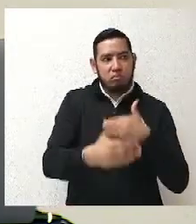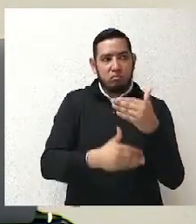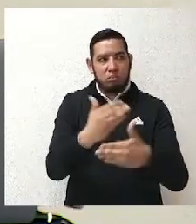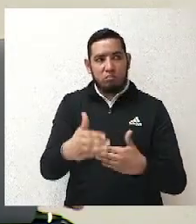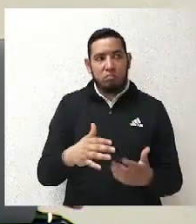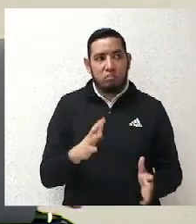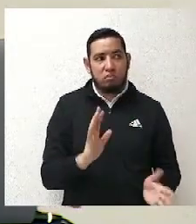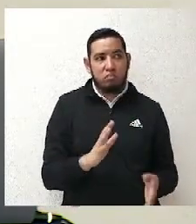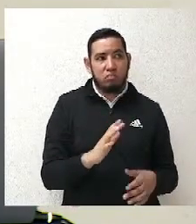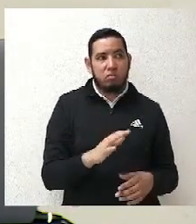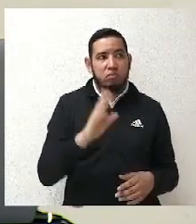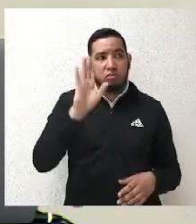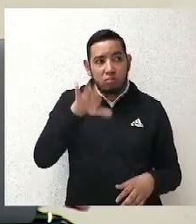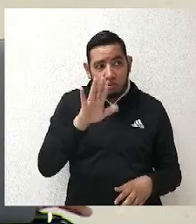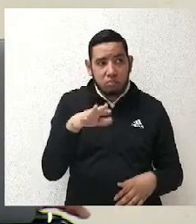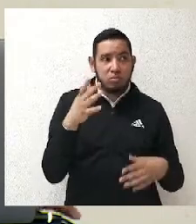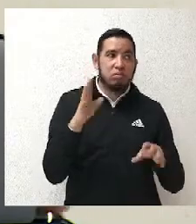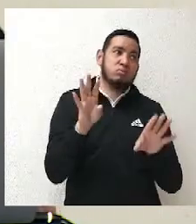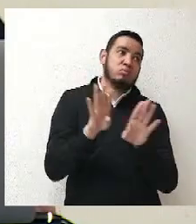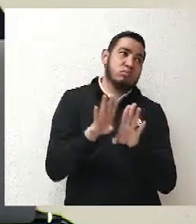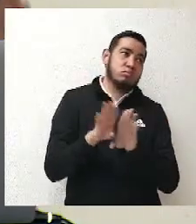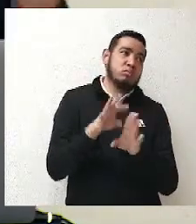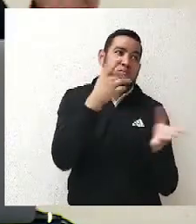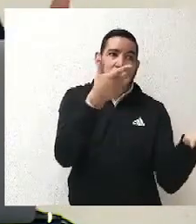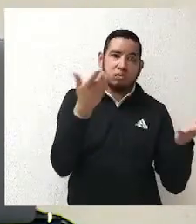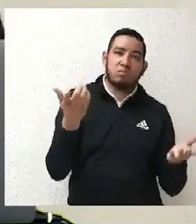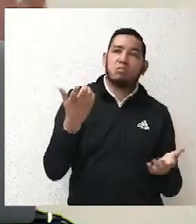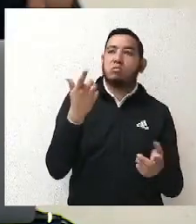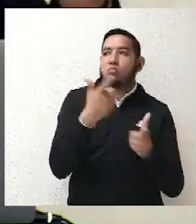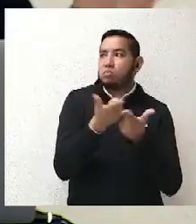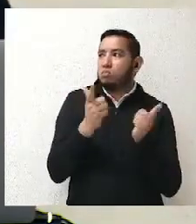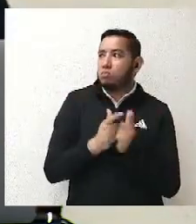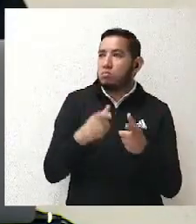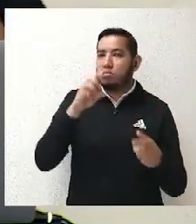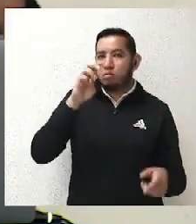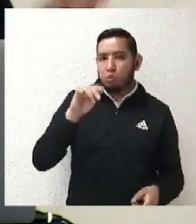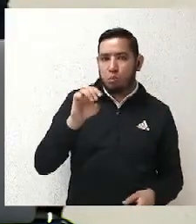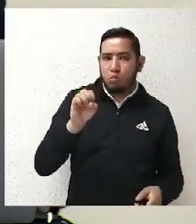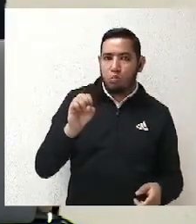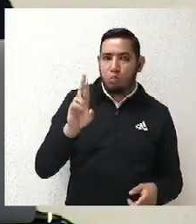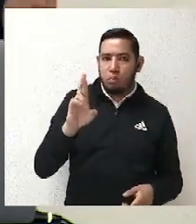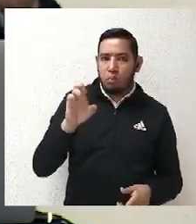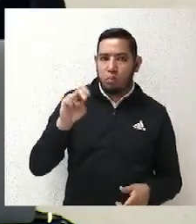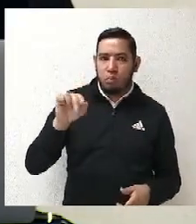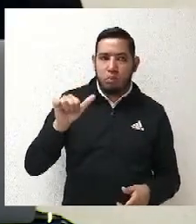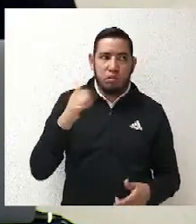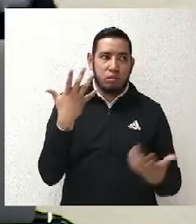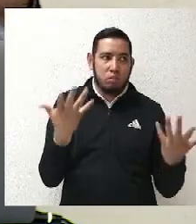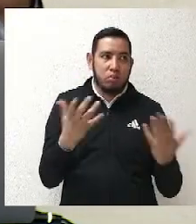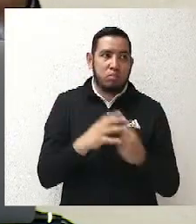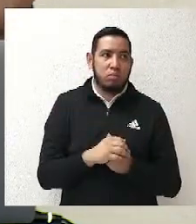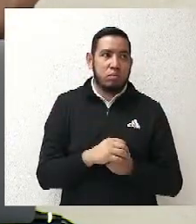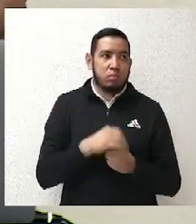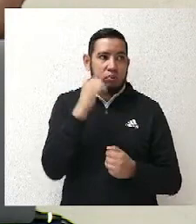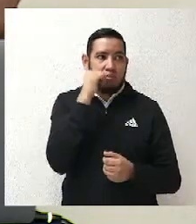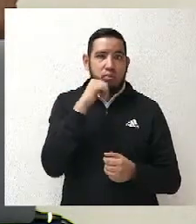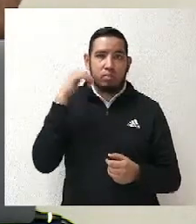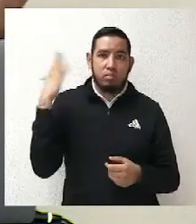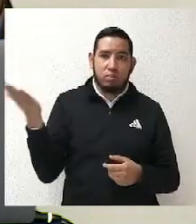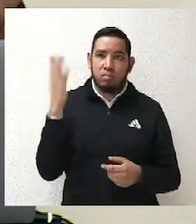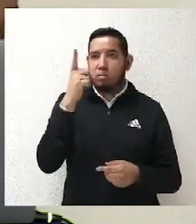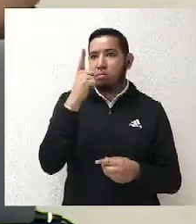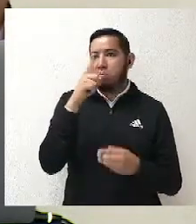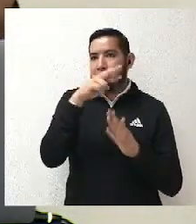Oye, que podría tener mejores reglas, morena, para sus procesos internos, bueno, sí, se lo hemos dicho en sentencias, oye, si estas reglas no te están